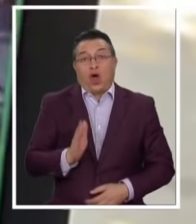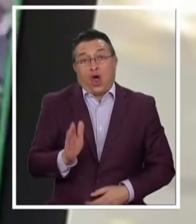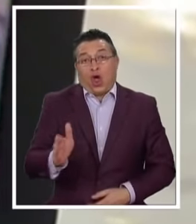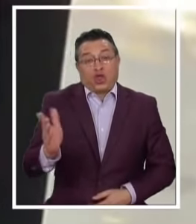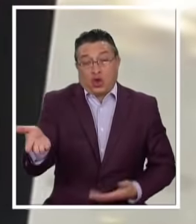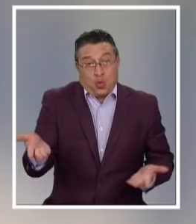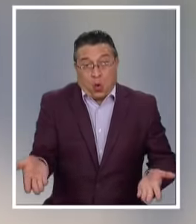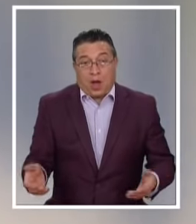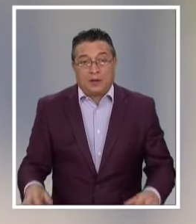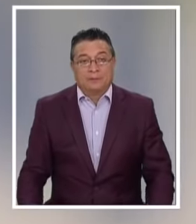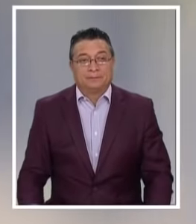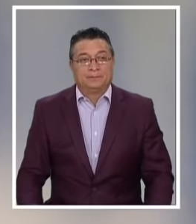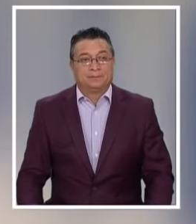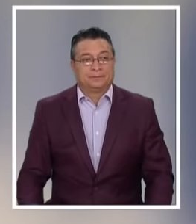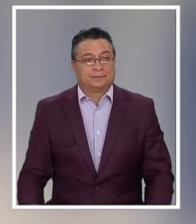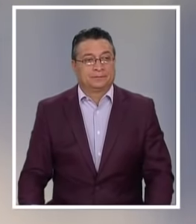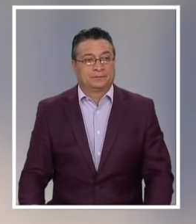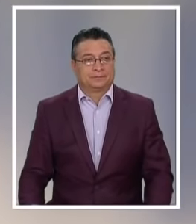esta pandemia